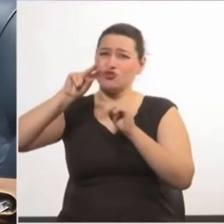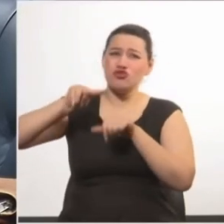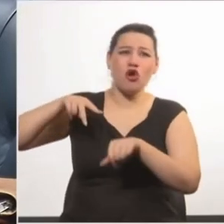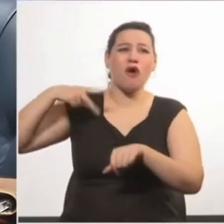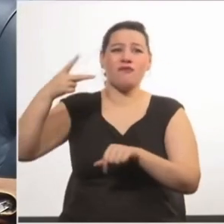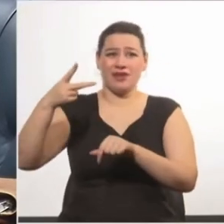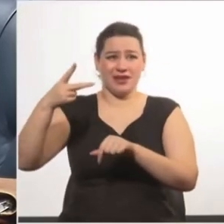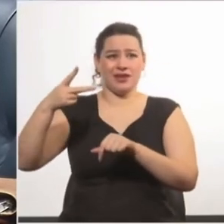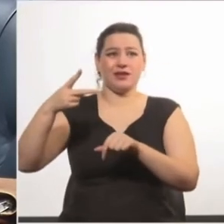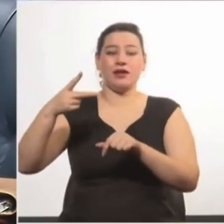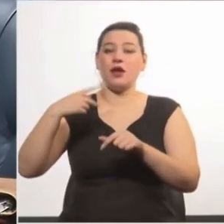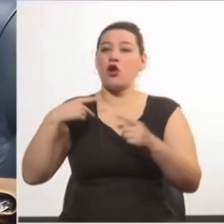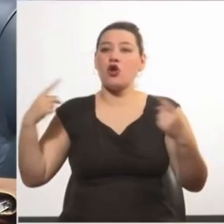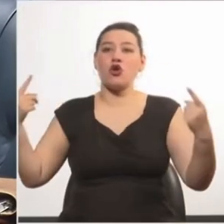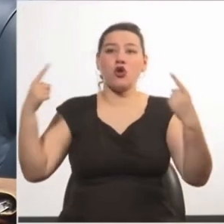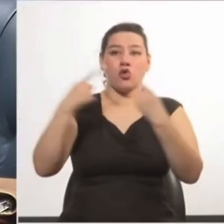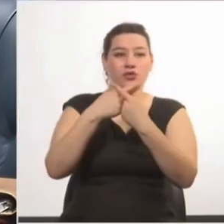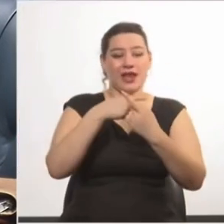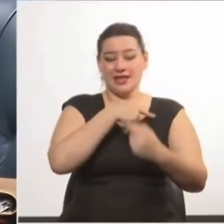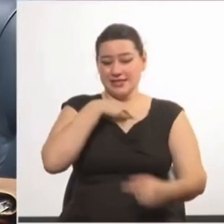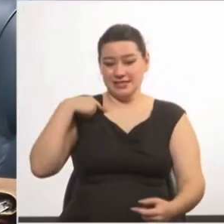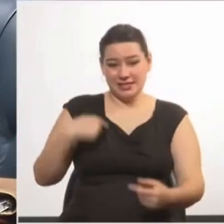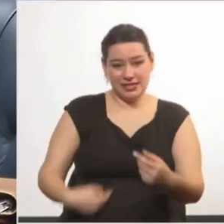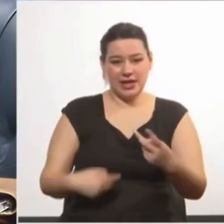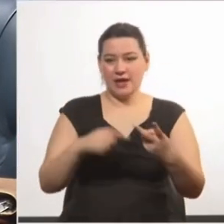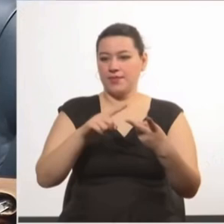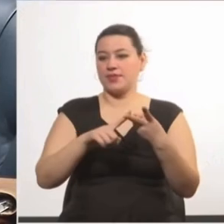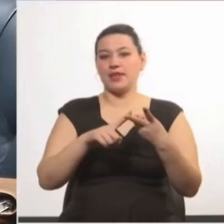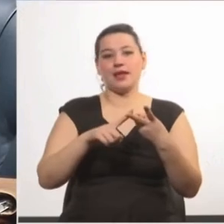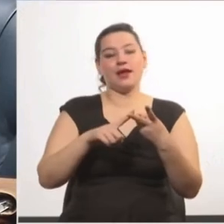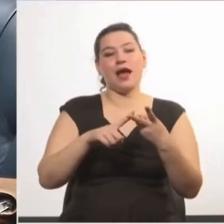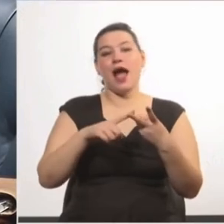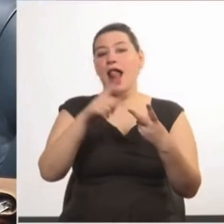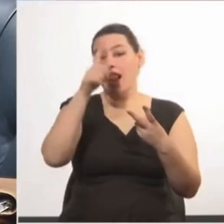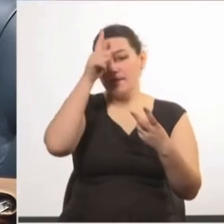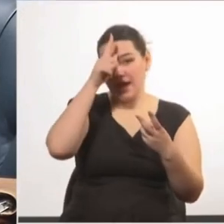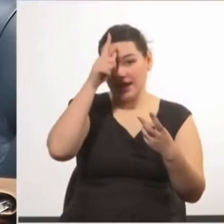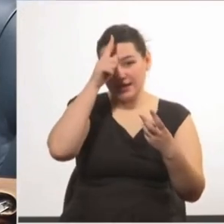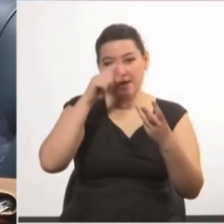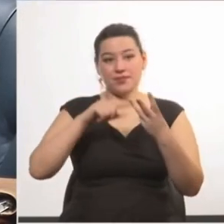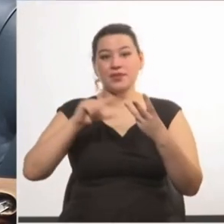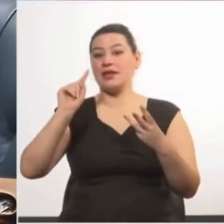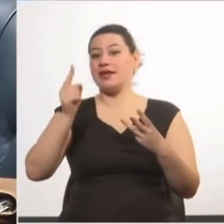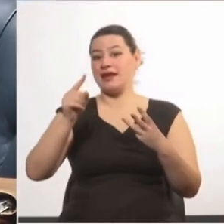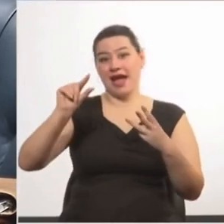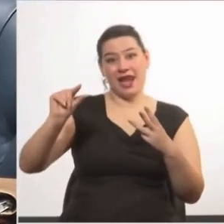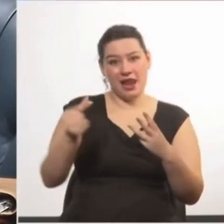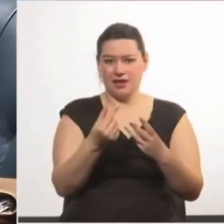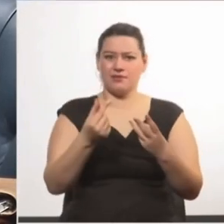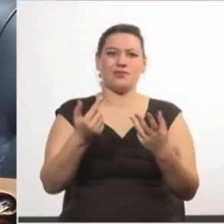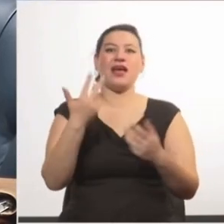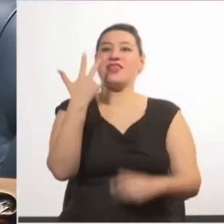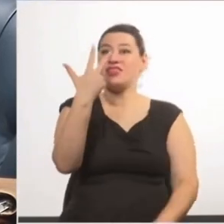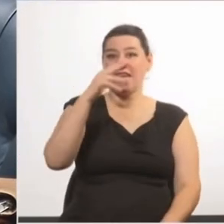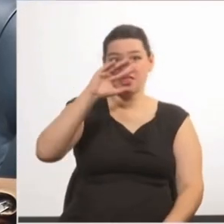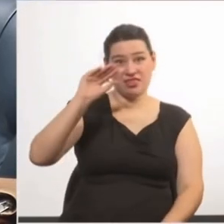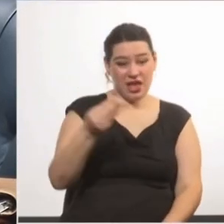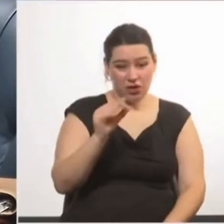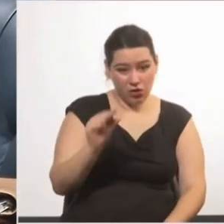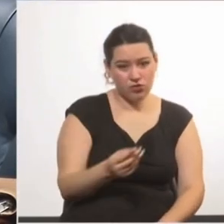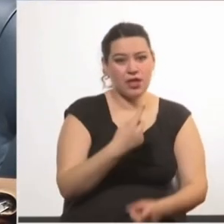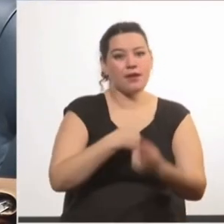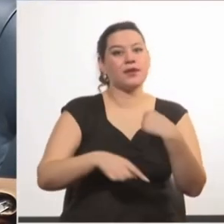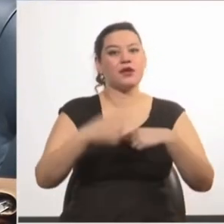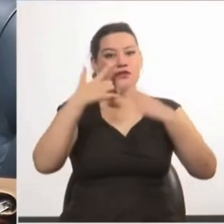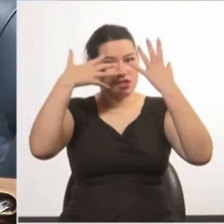era tremenda, China, Alemania y Gana. Los resultados fríos hablan de tres derrotas, pero con ellas se capitalizó el